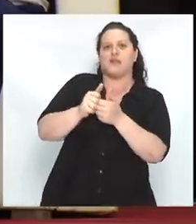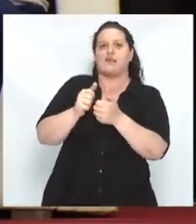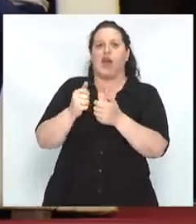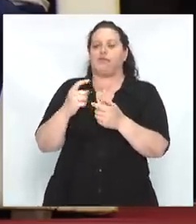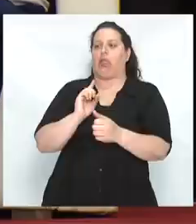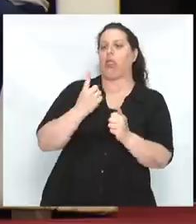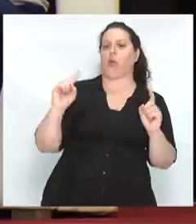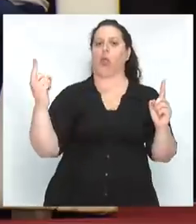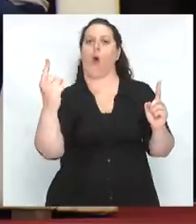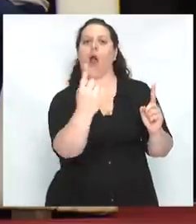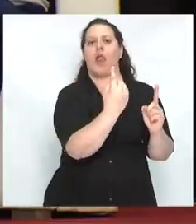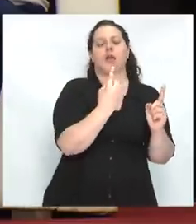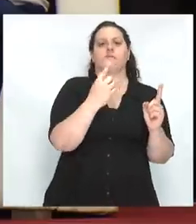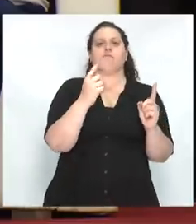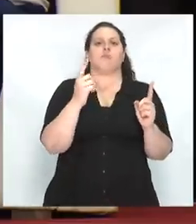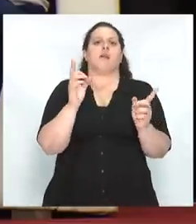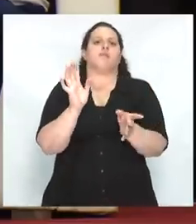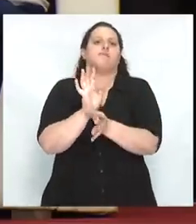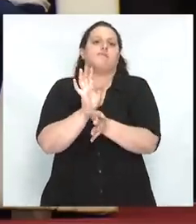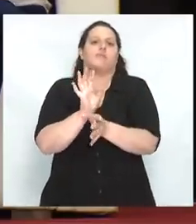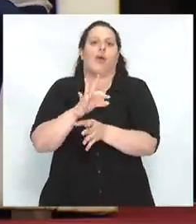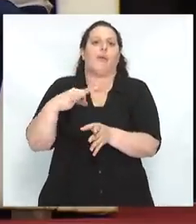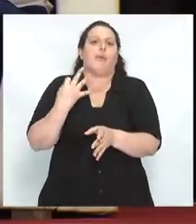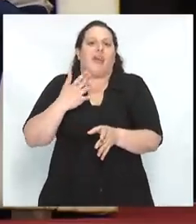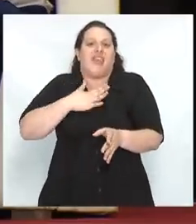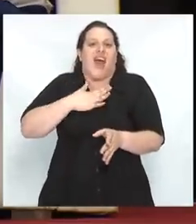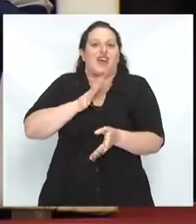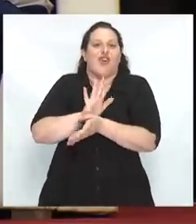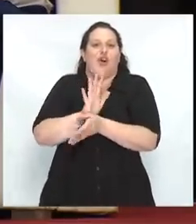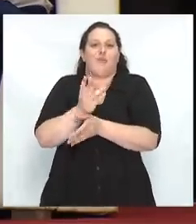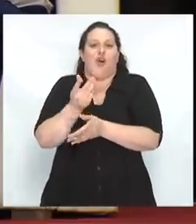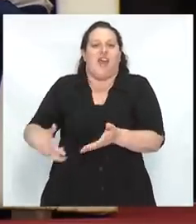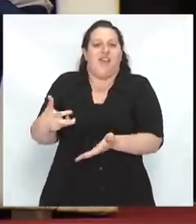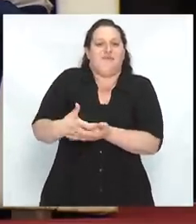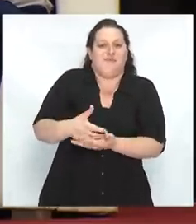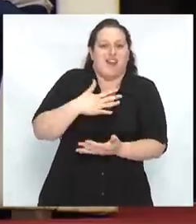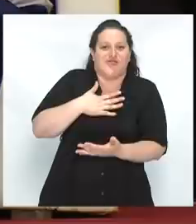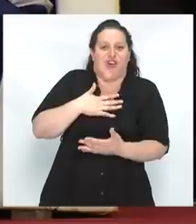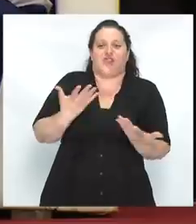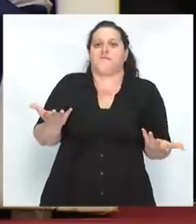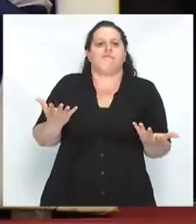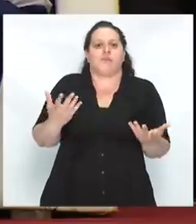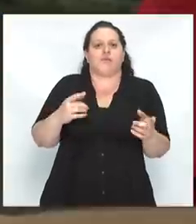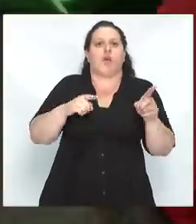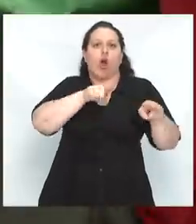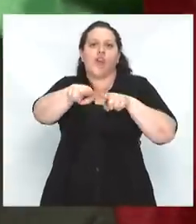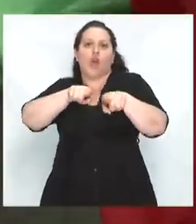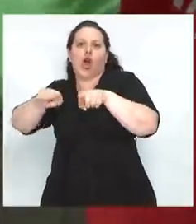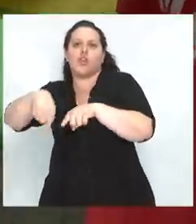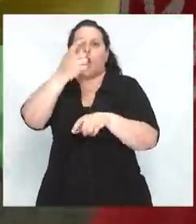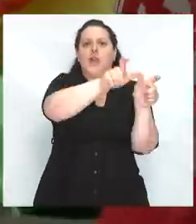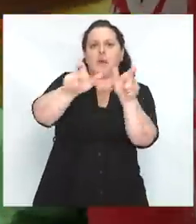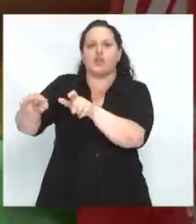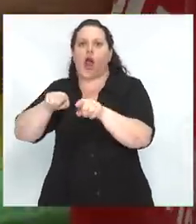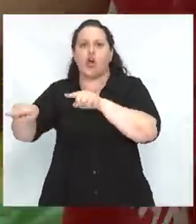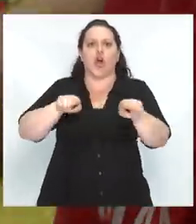individuales, viviendo la vida como una inversión y en competencia todos contra todos. Si ese sentido común de la lucha, de